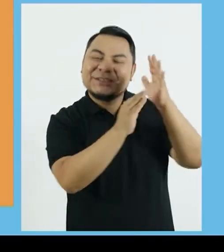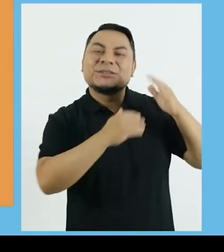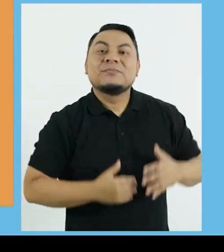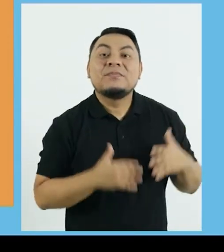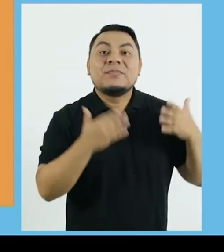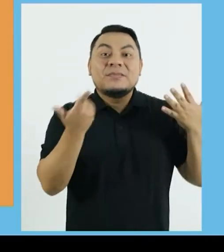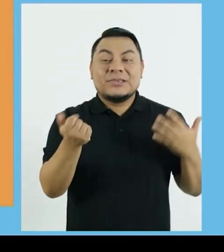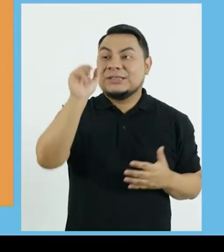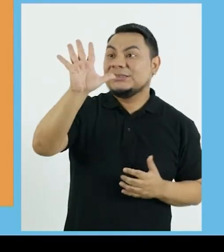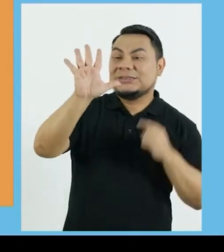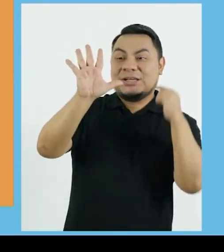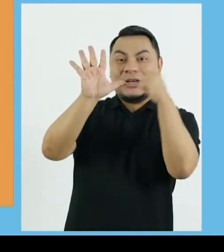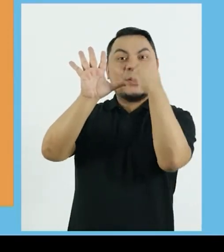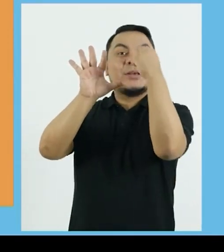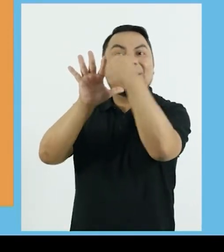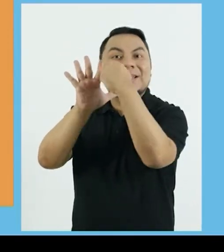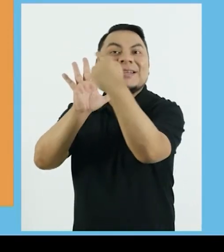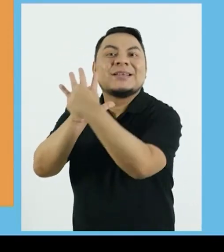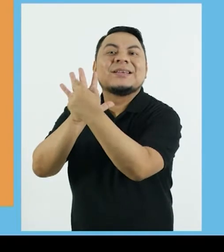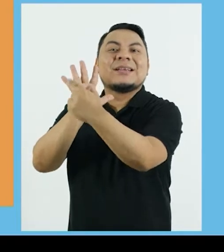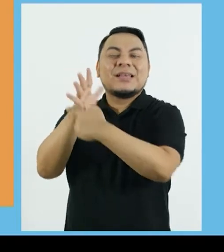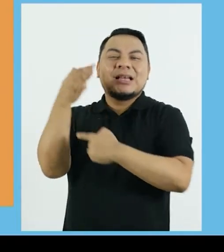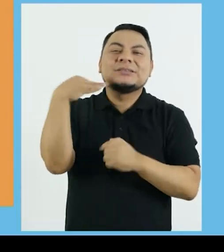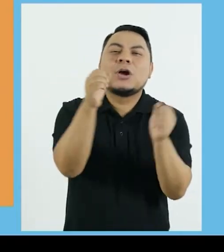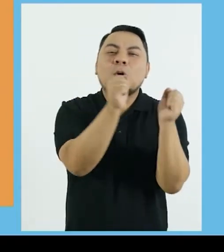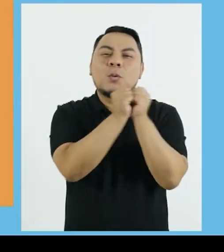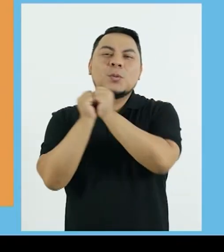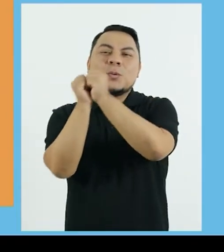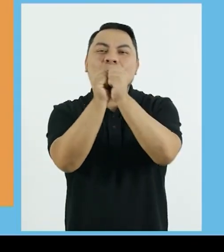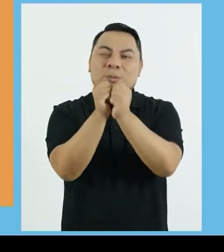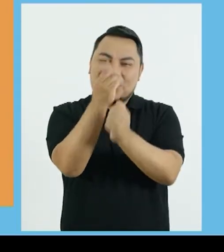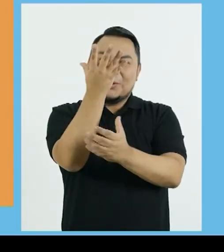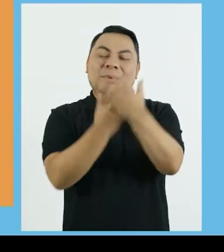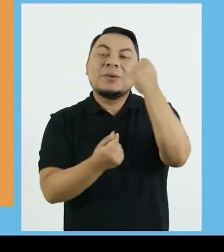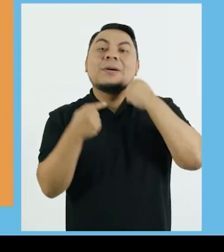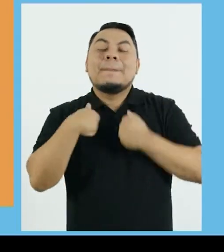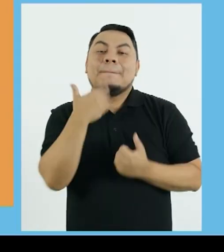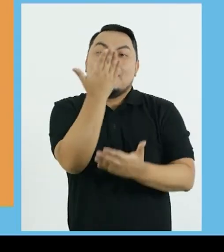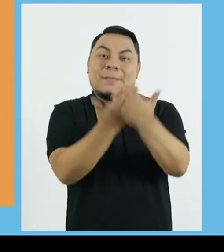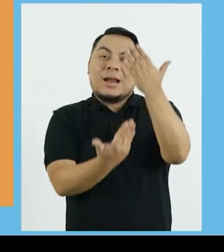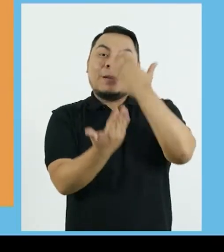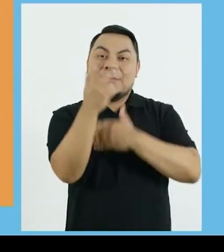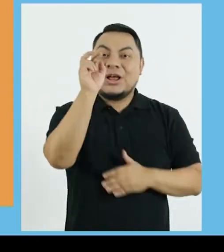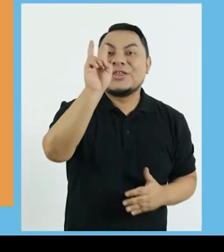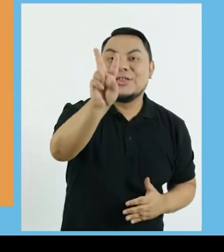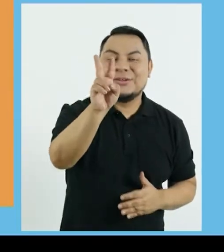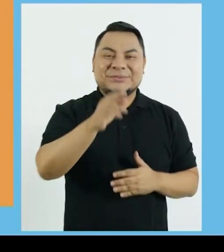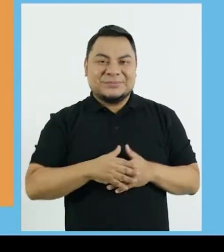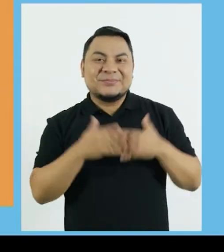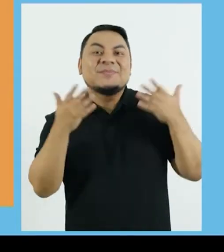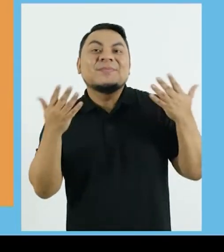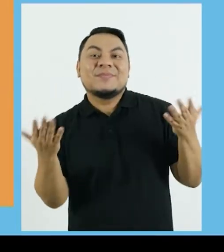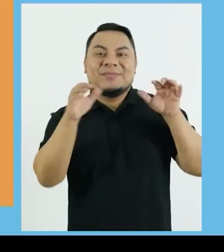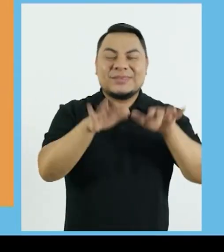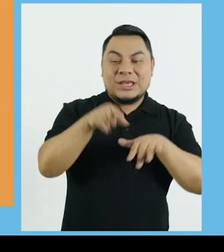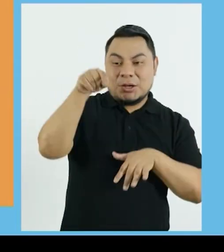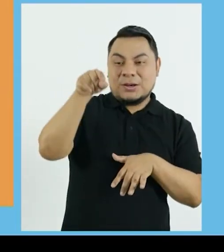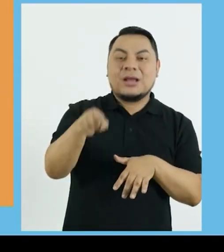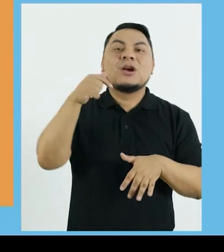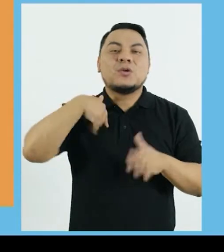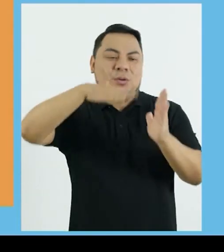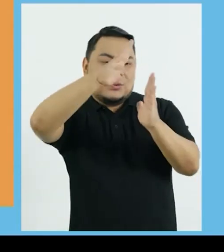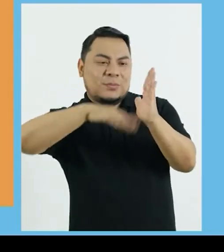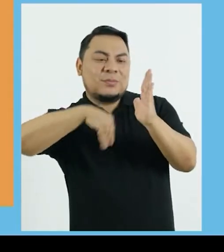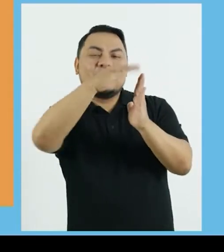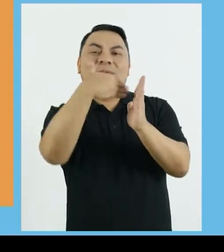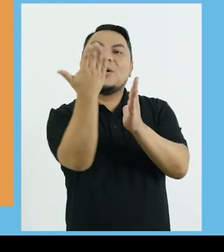Aplaudiendo ¡Clap! ¡Clap! ¡Clap! Cinco dedos Siempre juntos Tienen mis